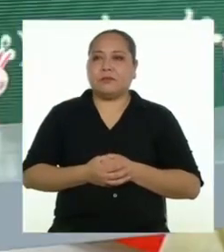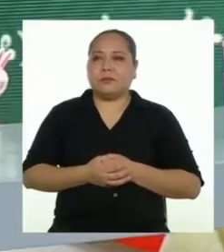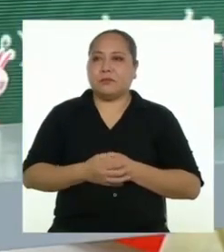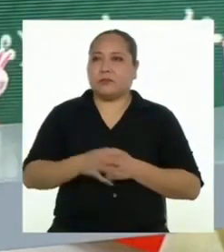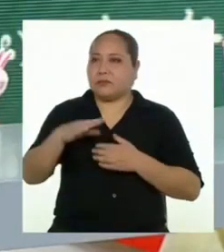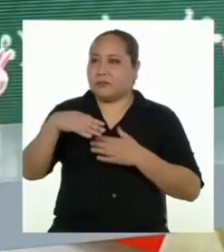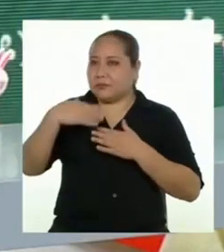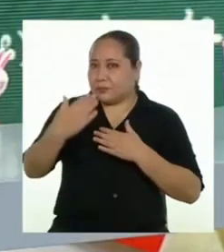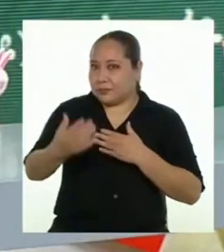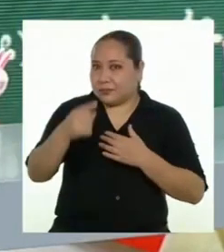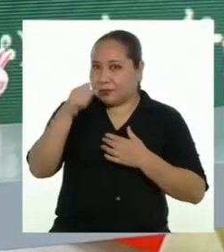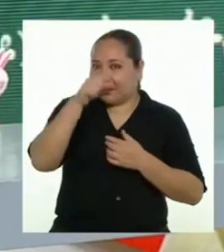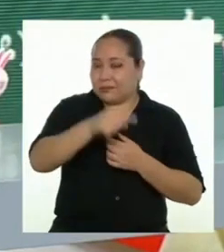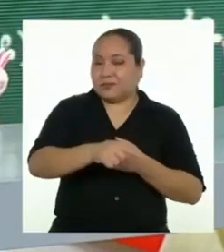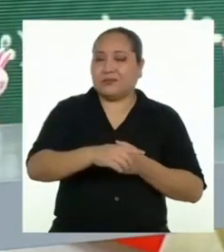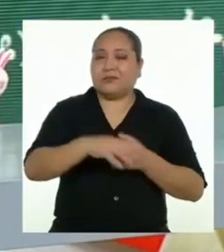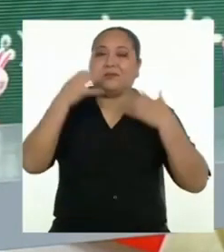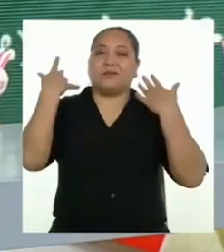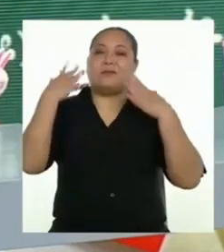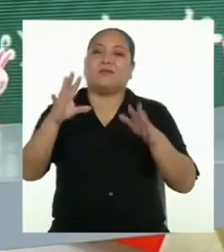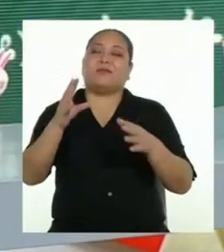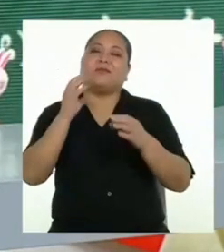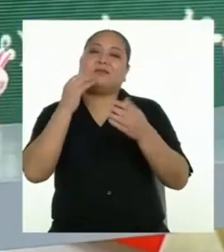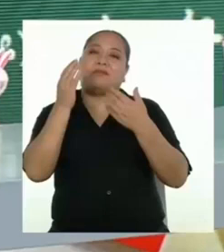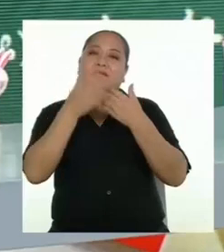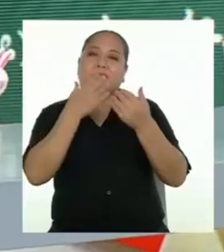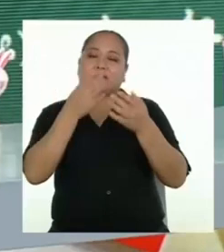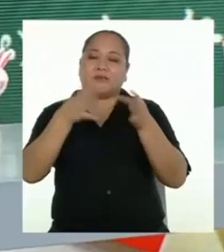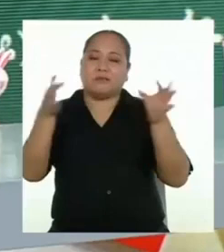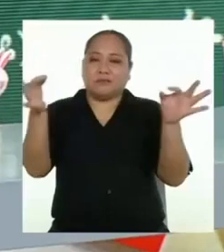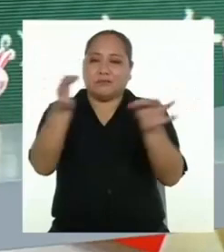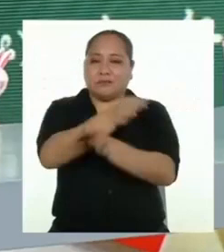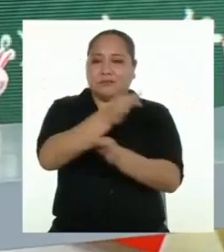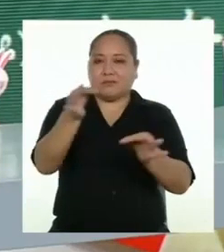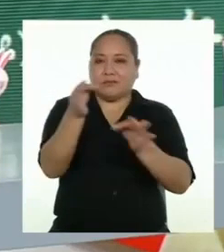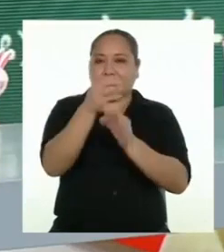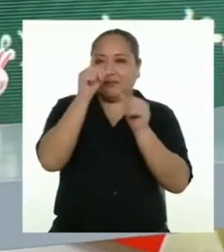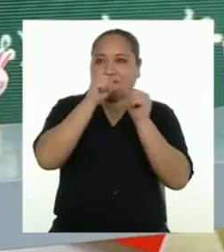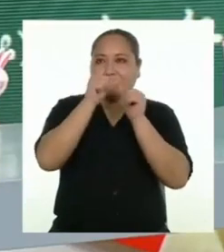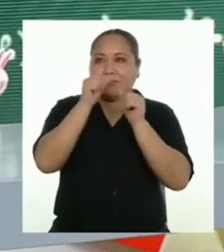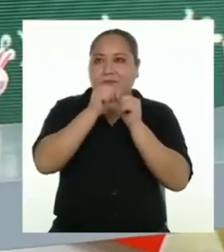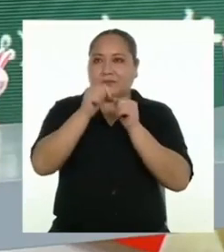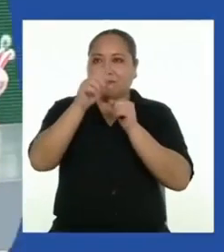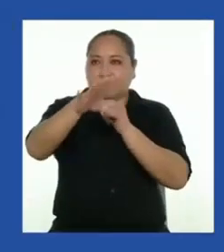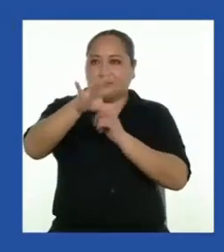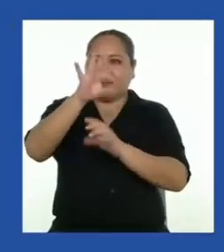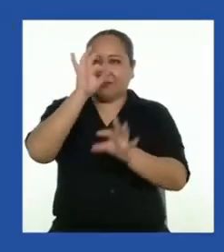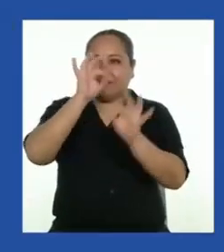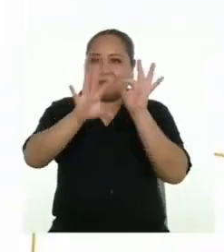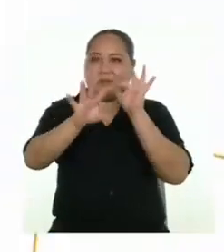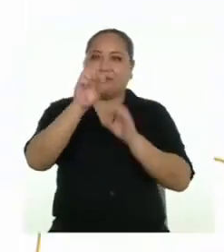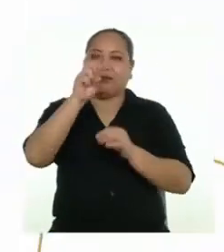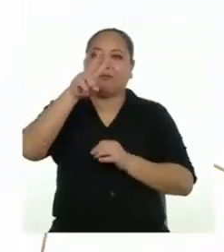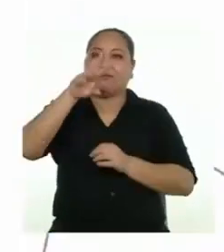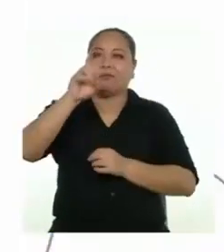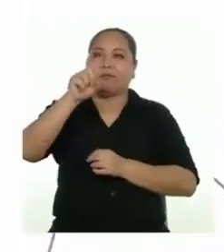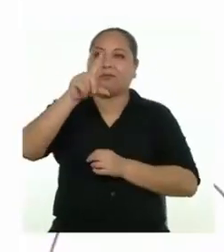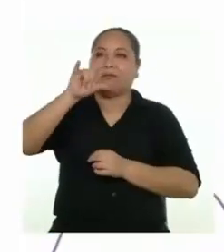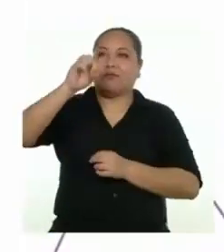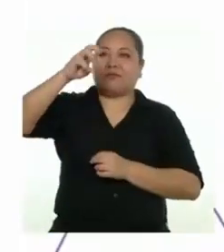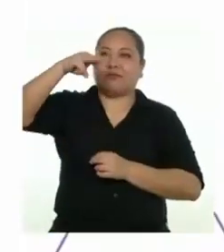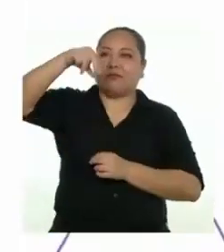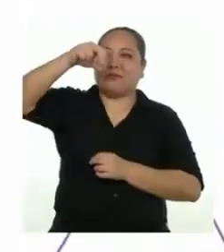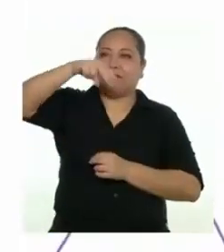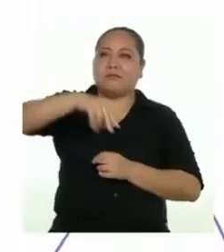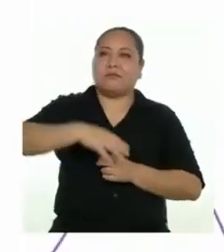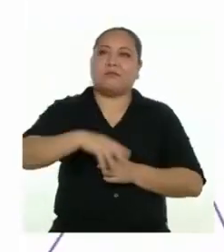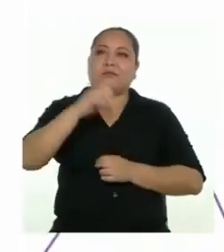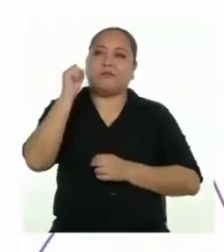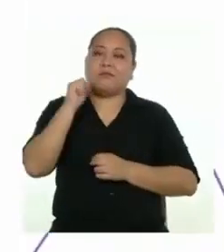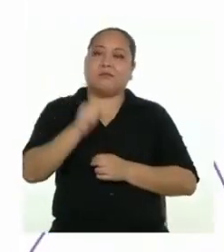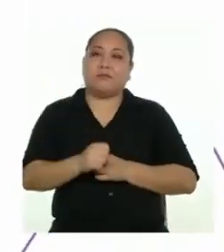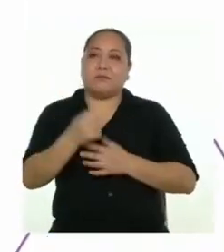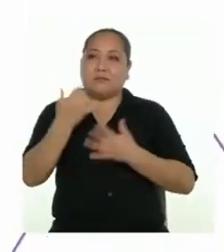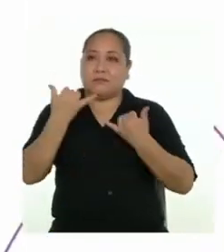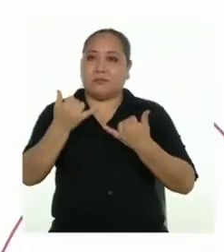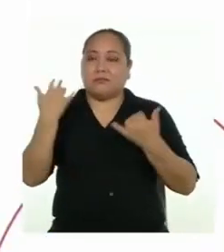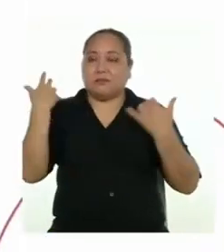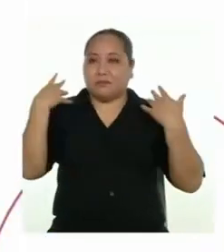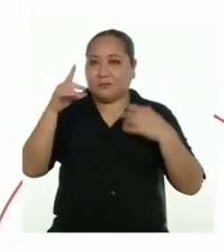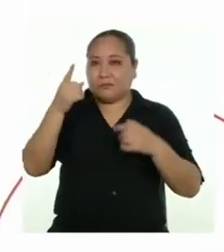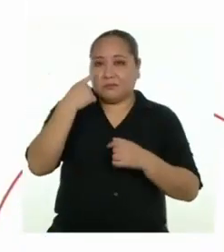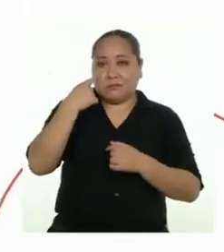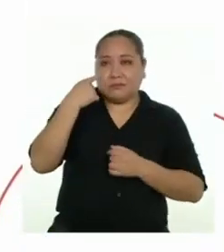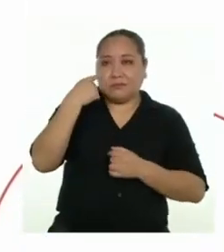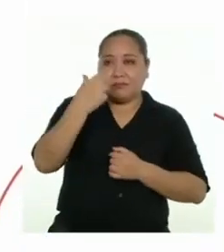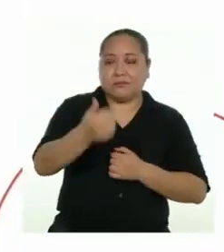Luego de eso, es cuestión de reemplazar las medidas para determinar el volumen. Sí, y ahora que ya